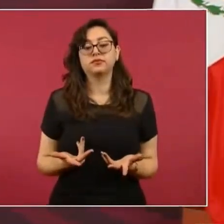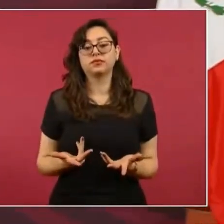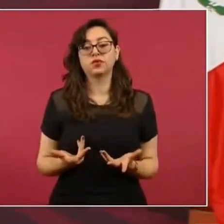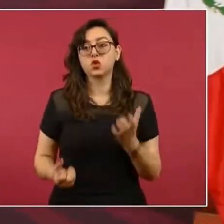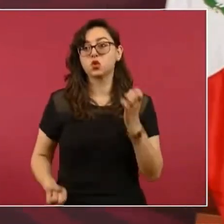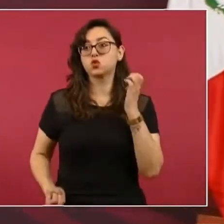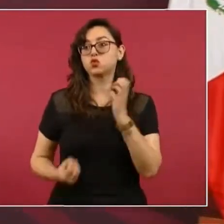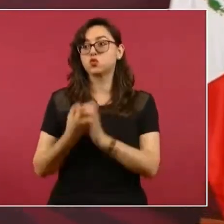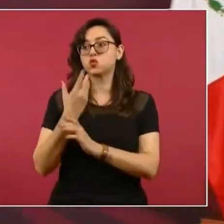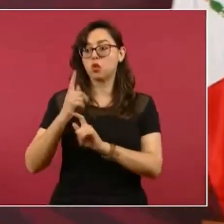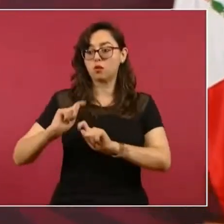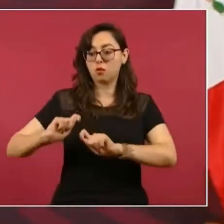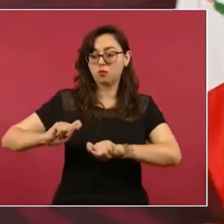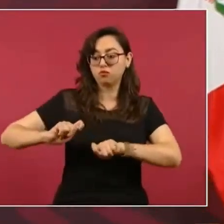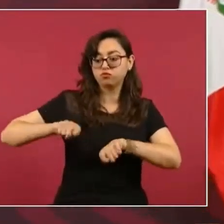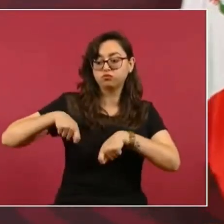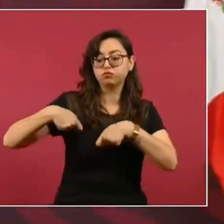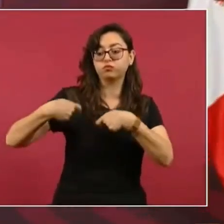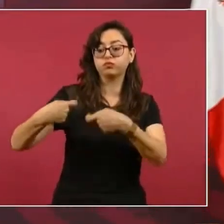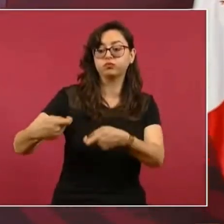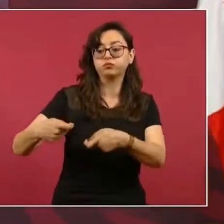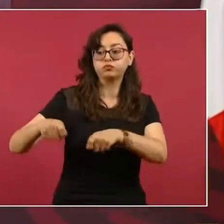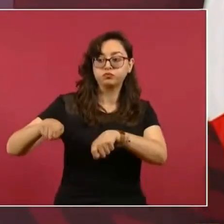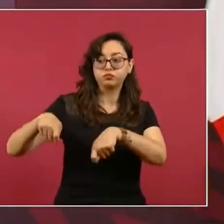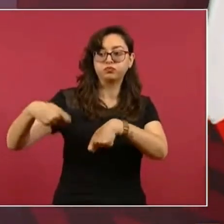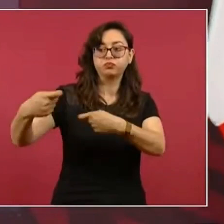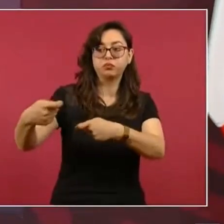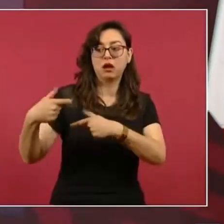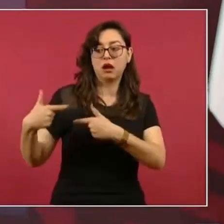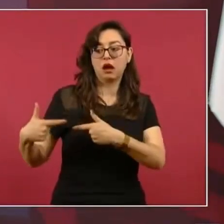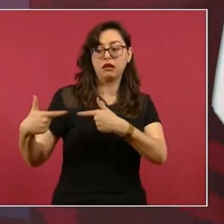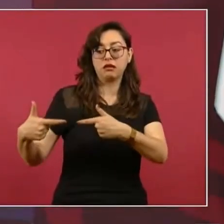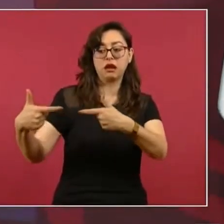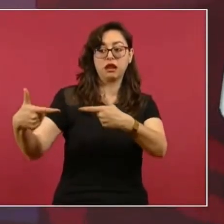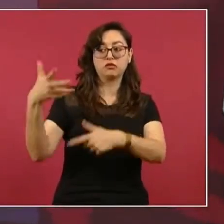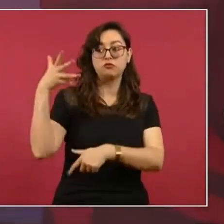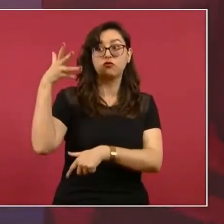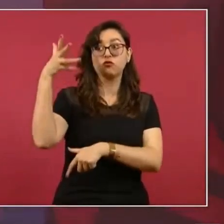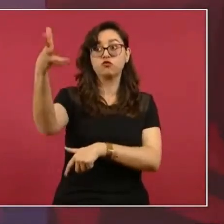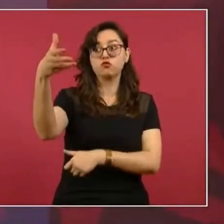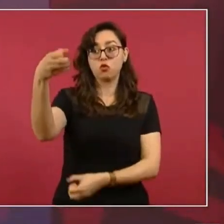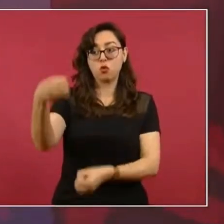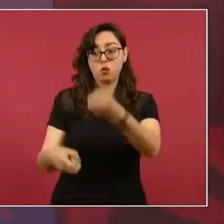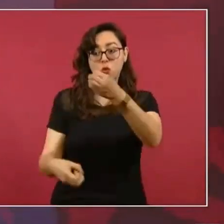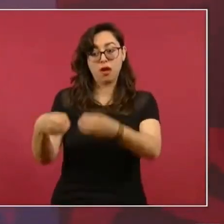sean ocupados por gente íntegra.